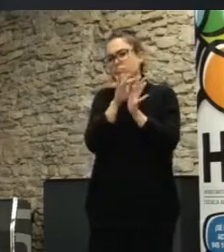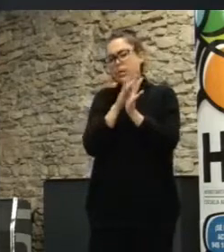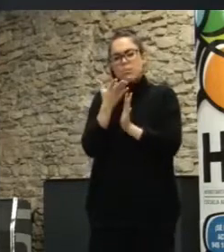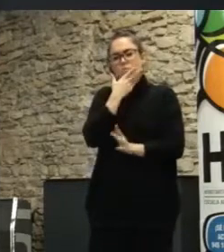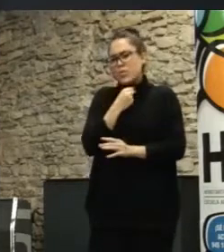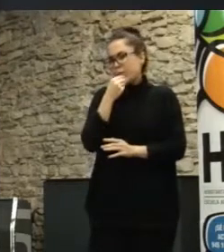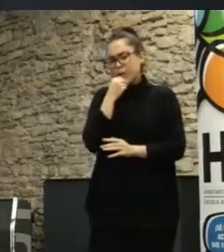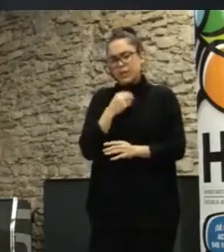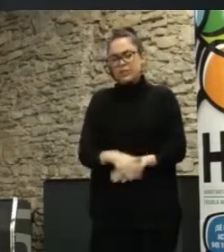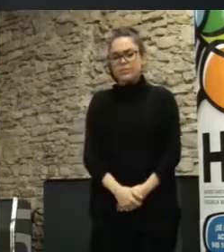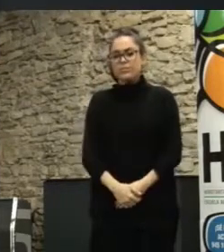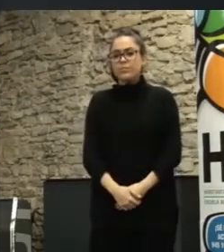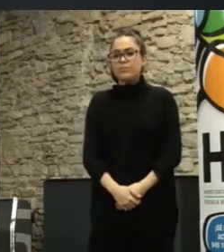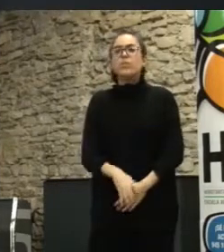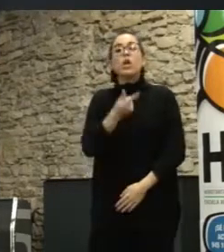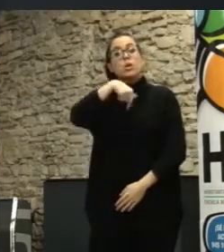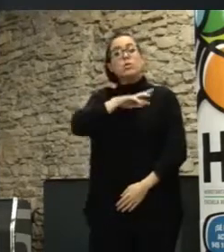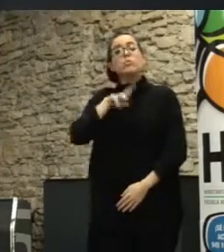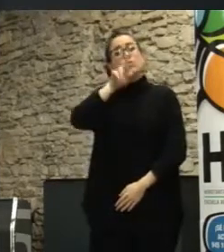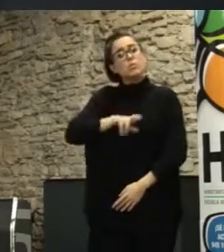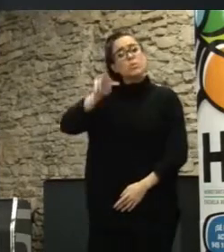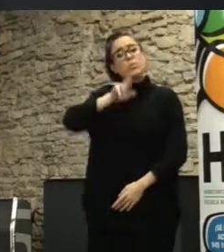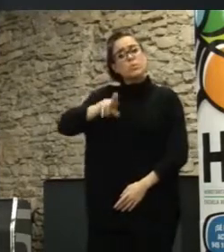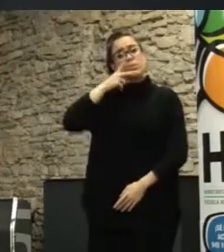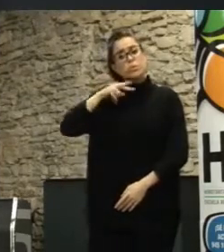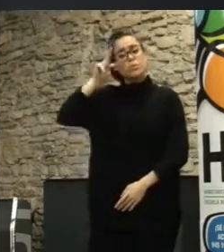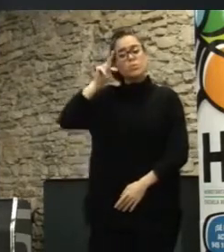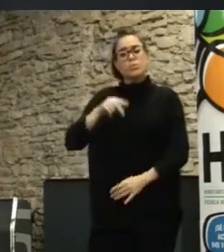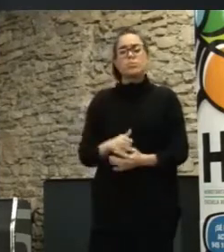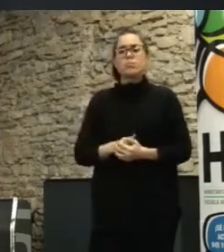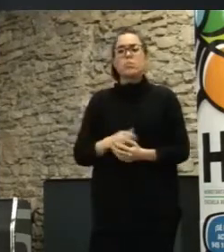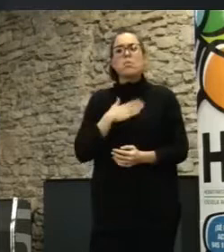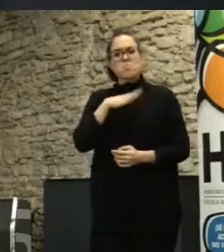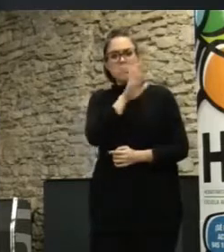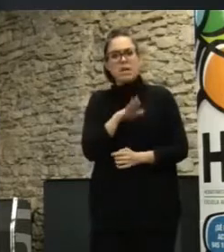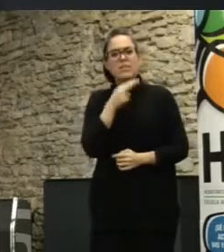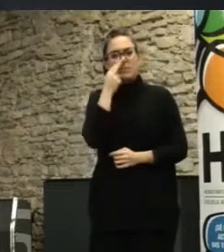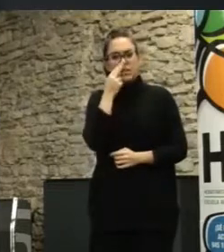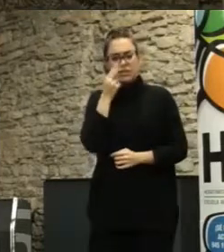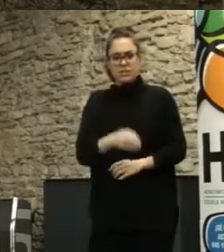lo vamos a repetir y bueno, es un camino que me parece muy interesante.